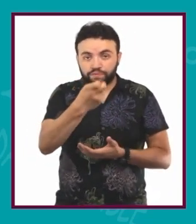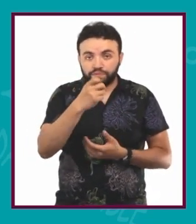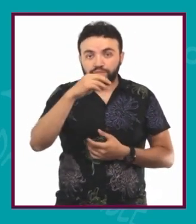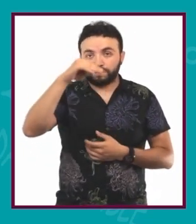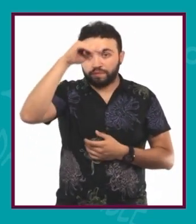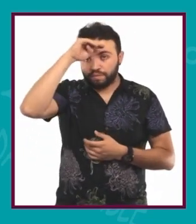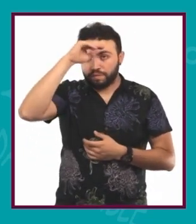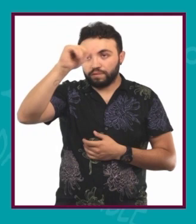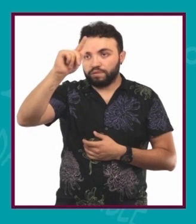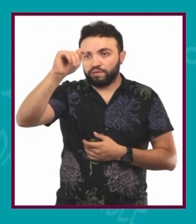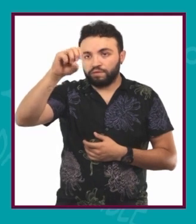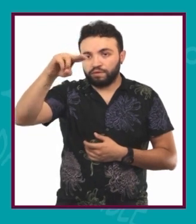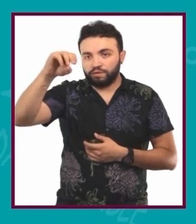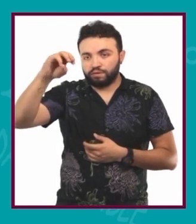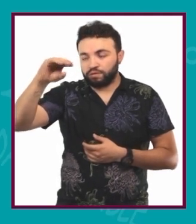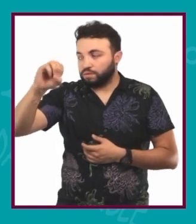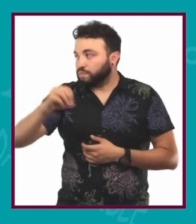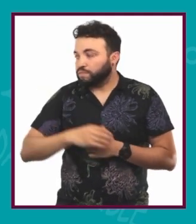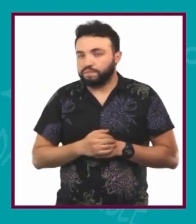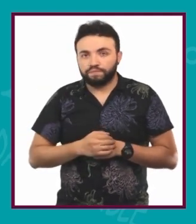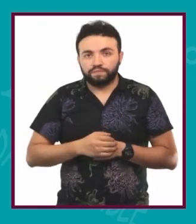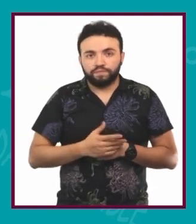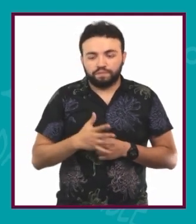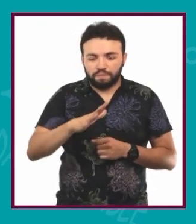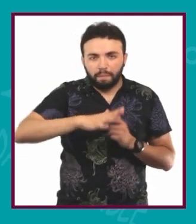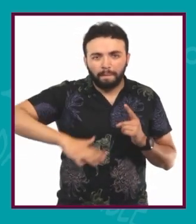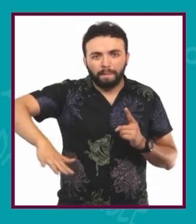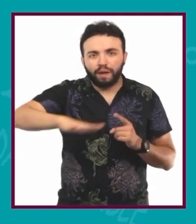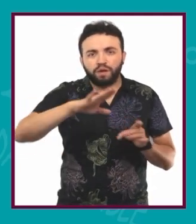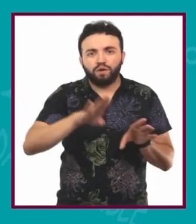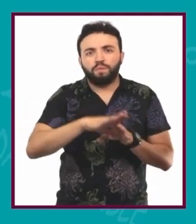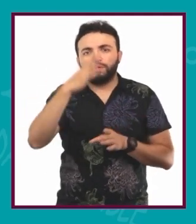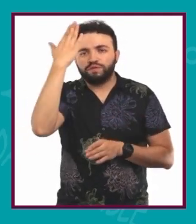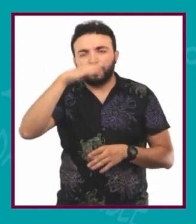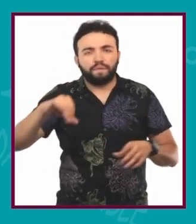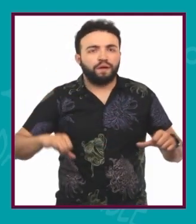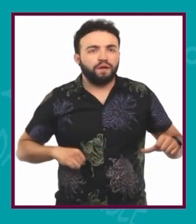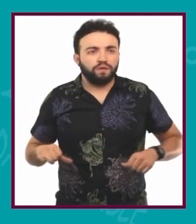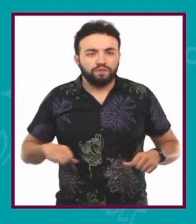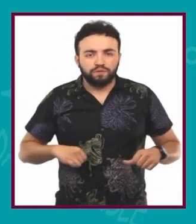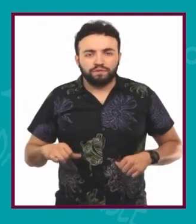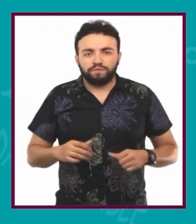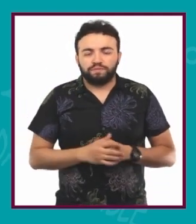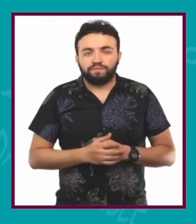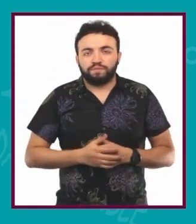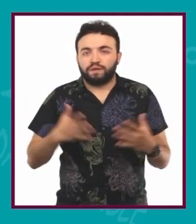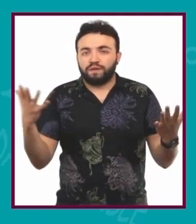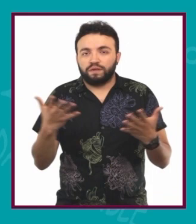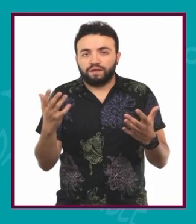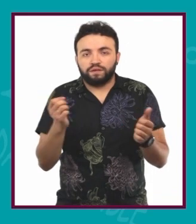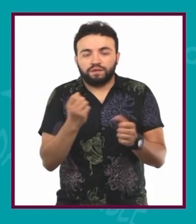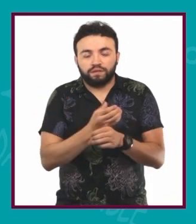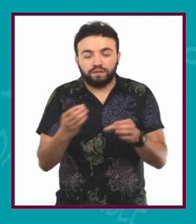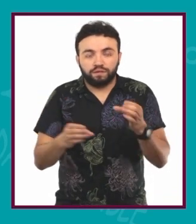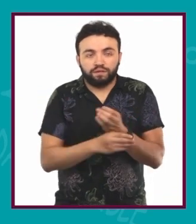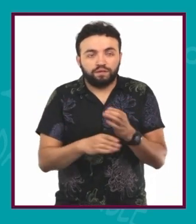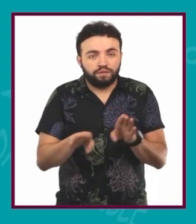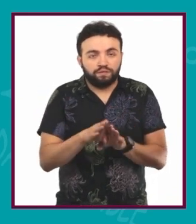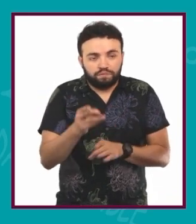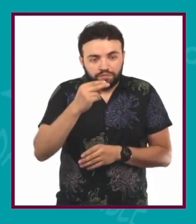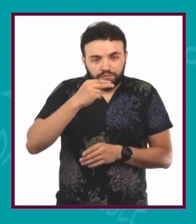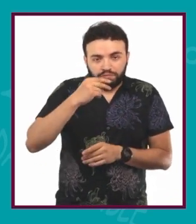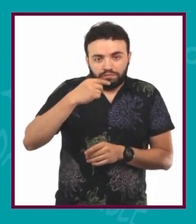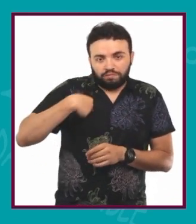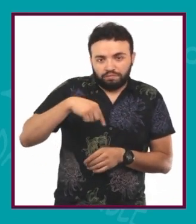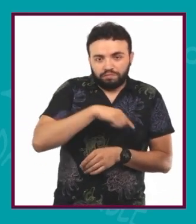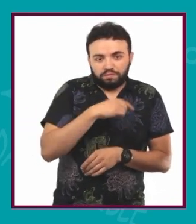es el pensamiento autónomo. Pues básicamente es saber actuar y hacer las cosas en base a nuestro criterio. Saber analizar